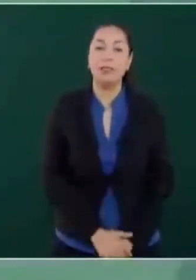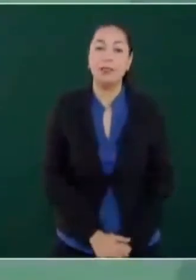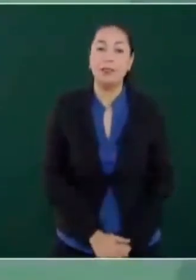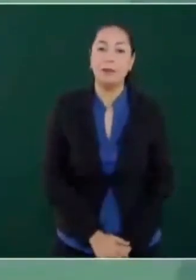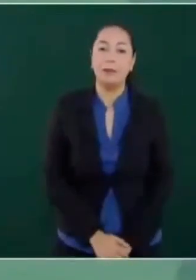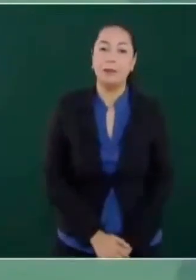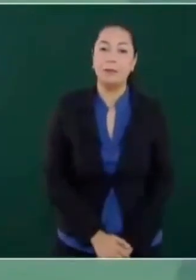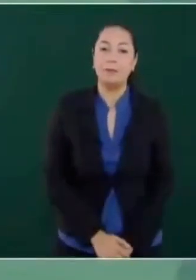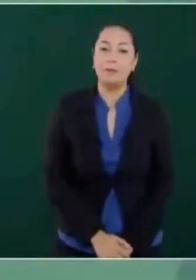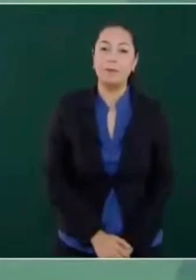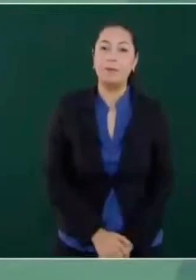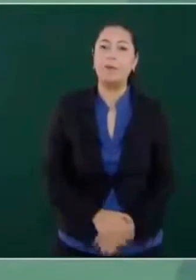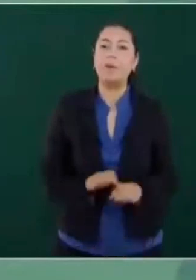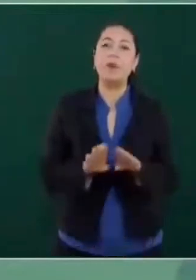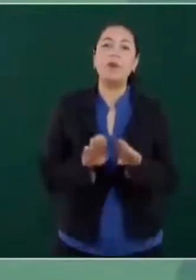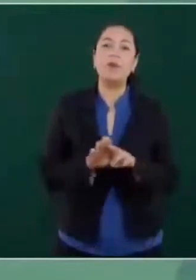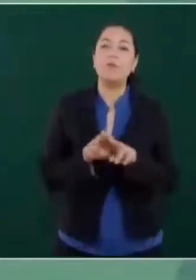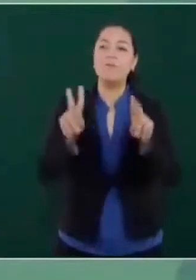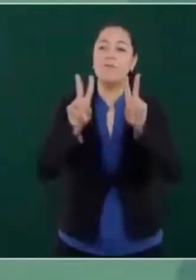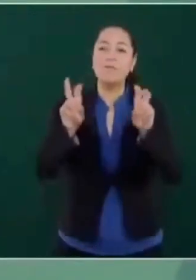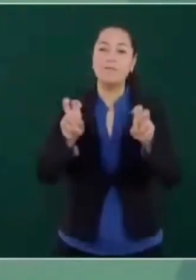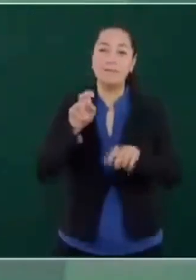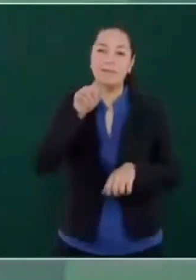Están esperando.